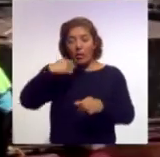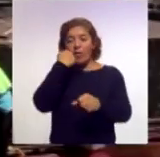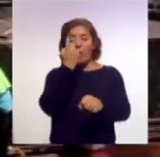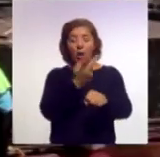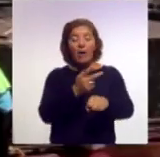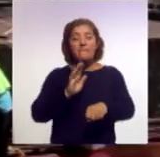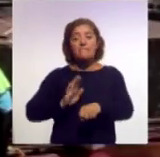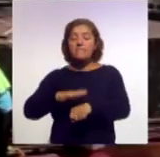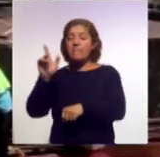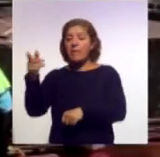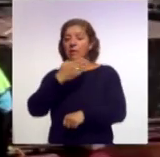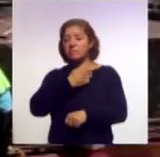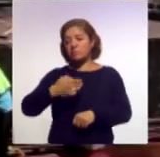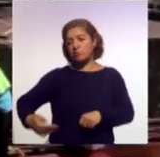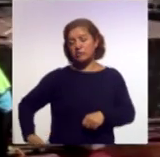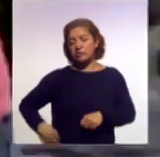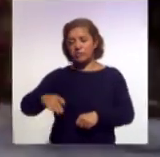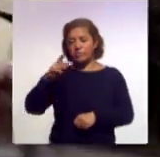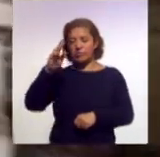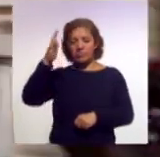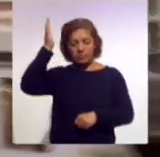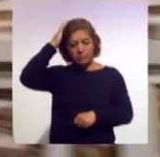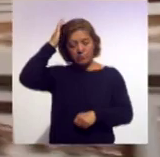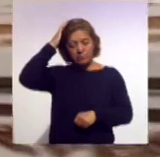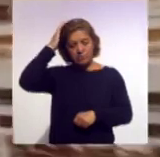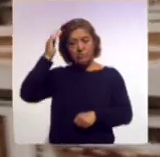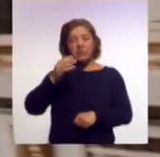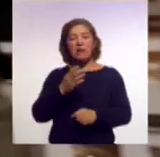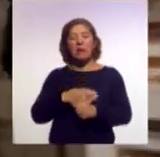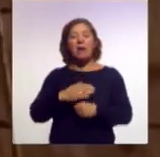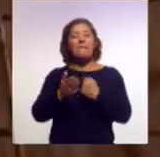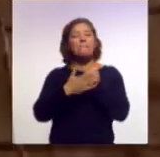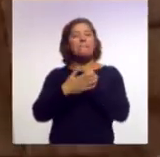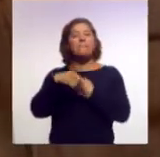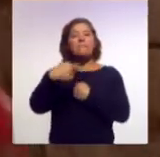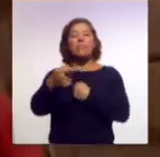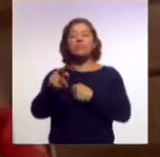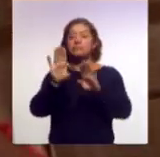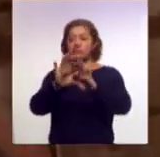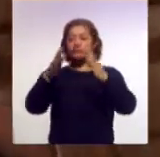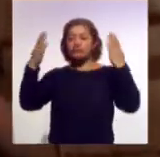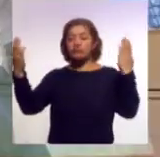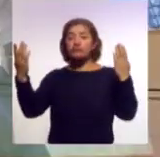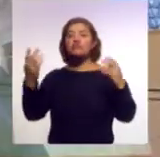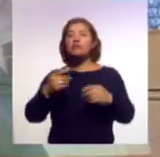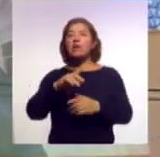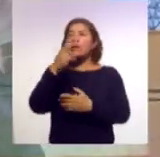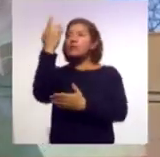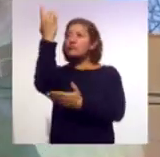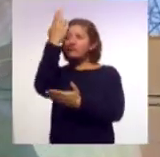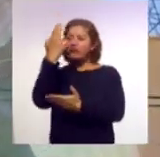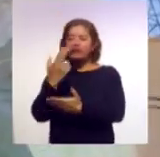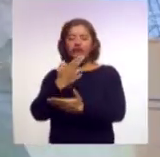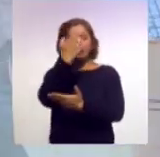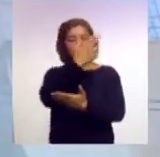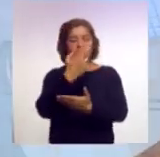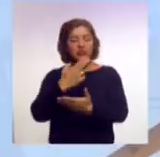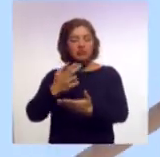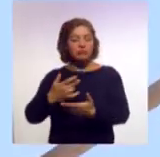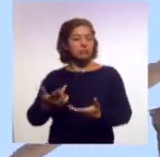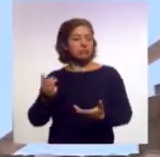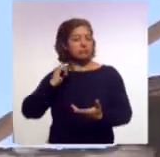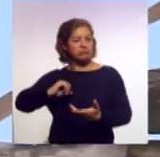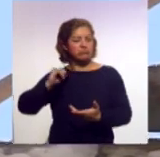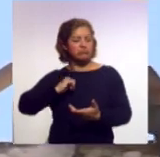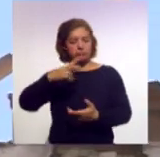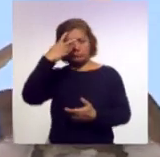autoridades municipales. Pronto se plantea la reapertura del espacio con una exposición de arqueología de México. La Basílica de Ocotlán se